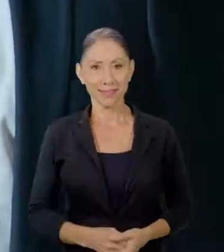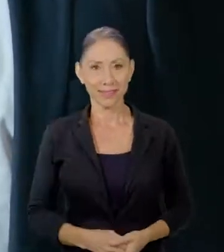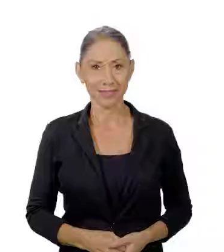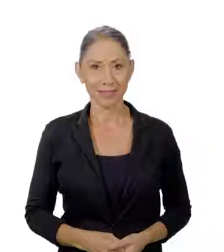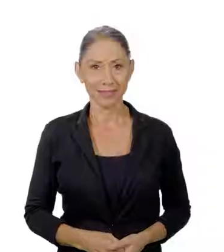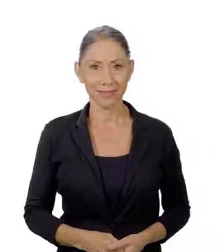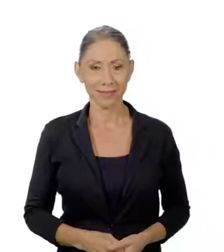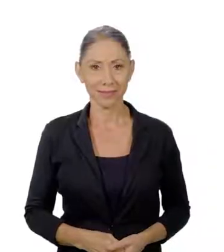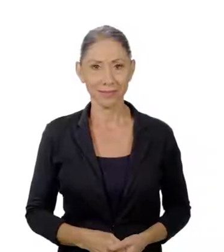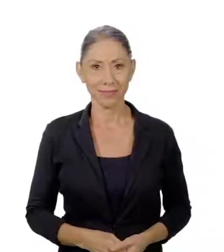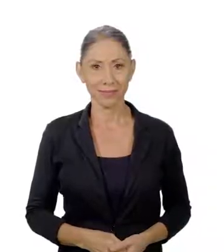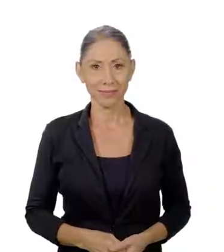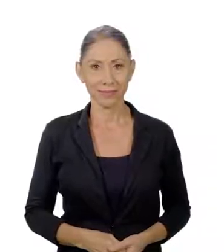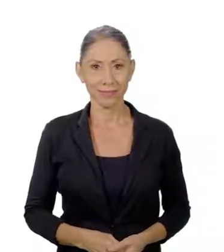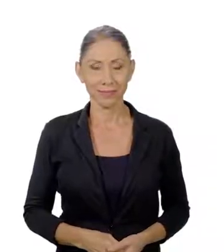Historia.